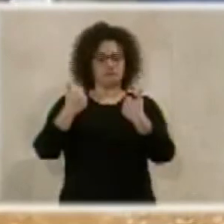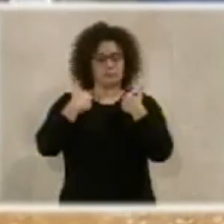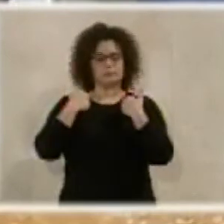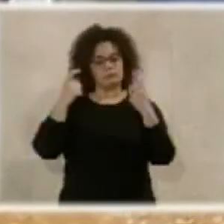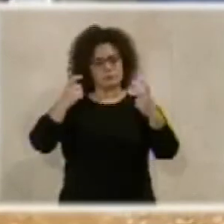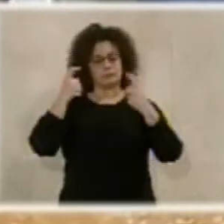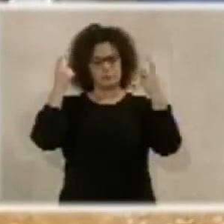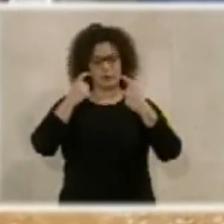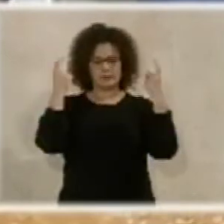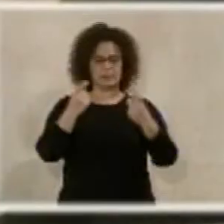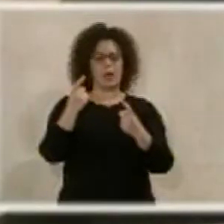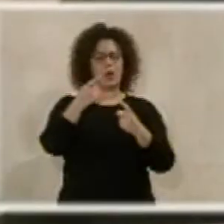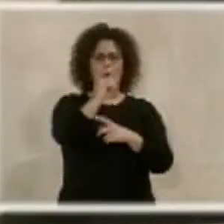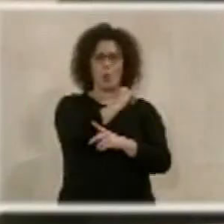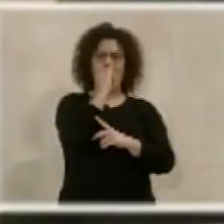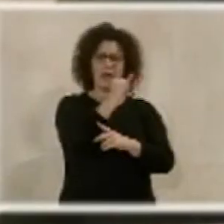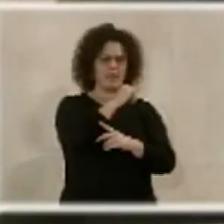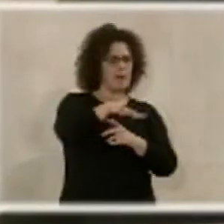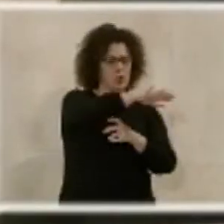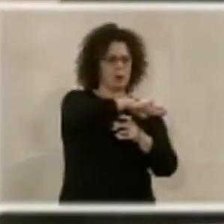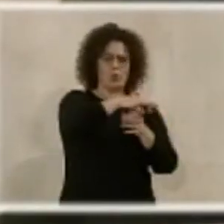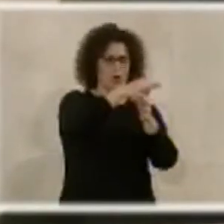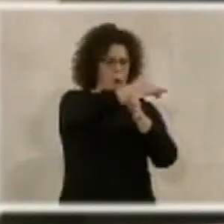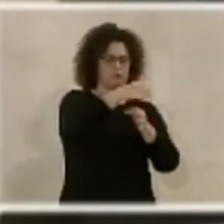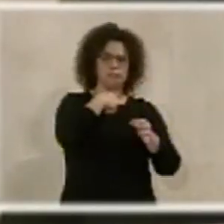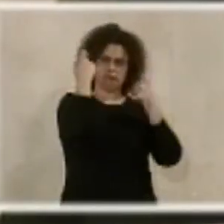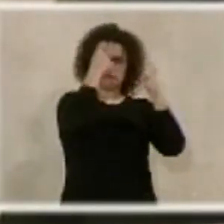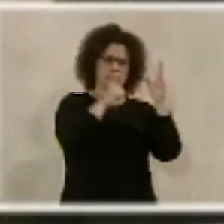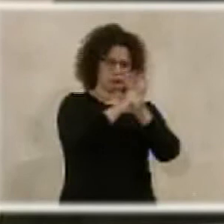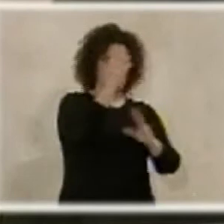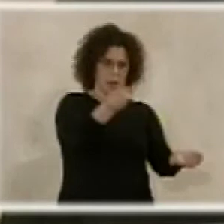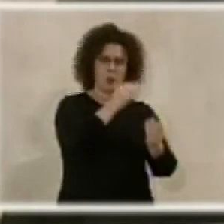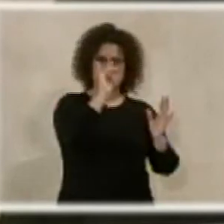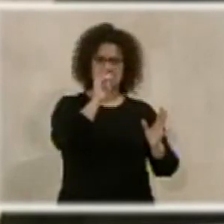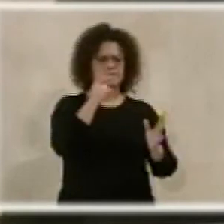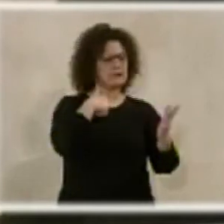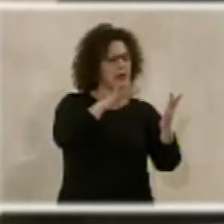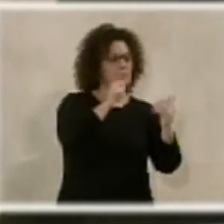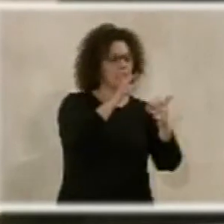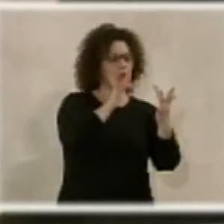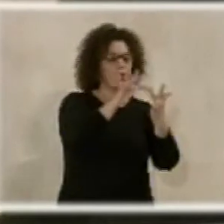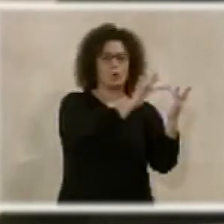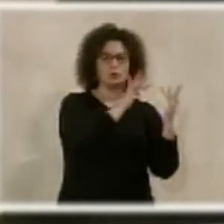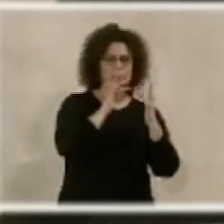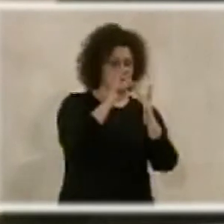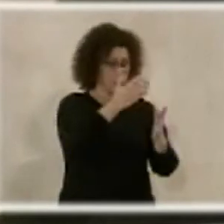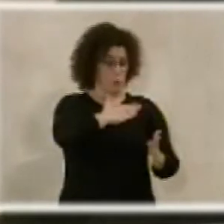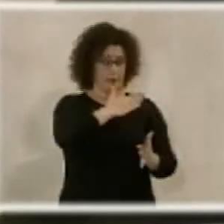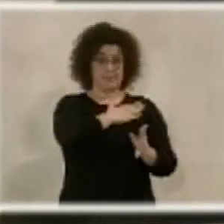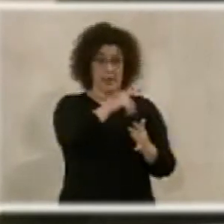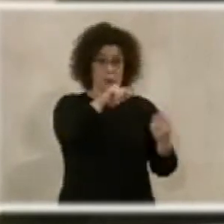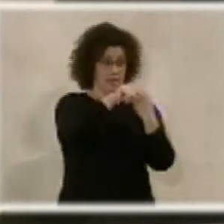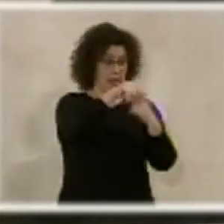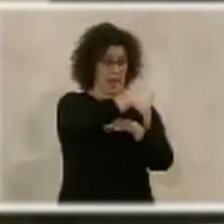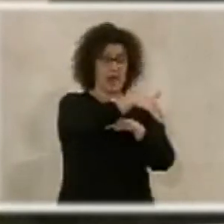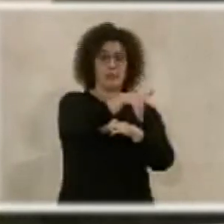intentando avanzar en el tema de la Juáida, en el polígono de la Juáida. Y, mire usted, nosotros establecimos negociaciones con el propietario de los